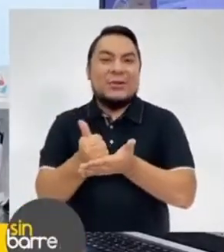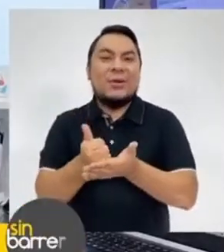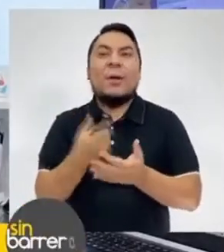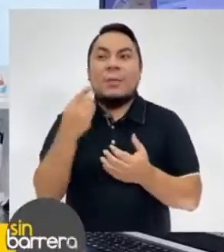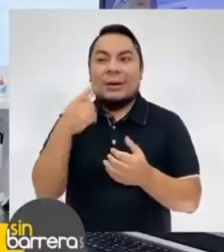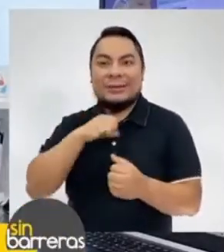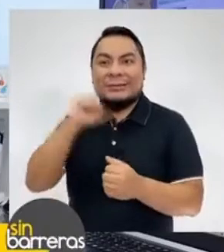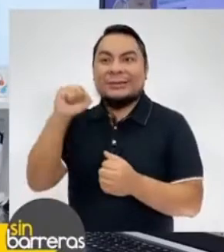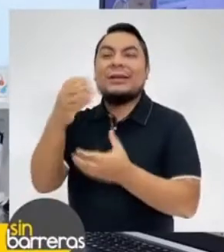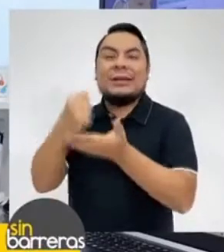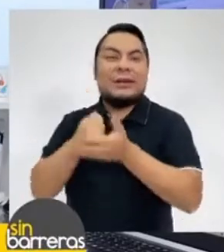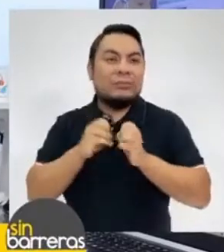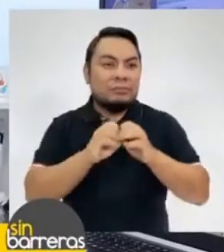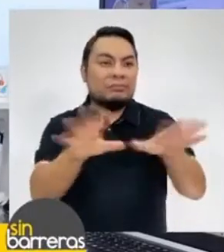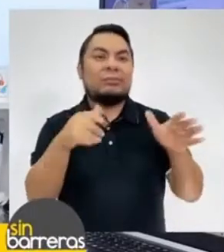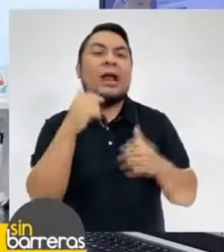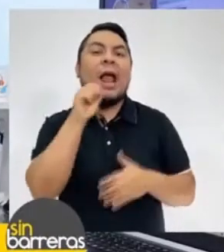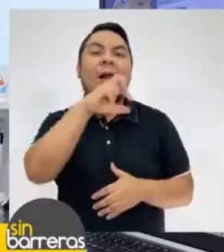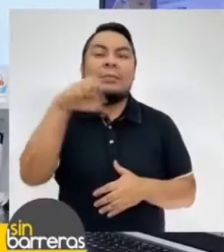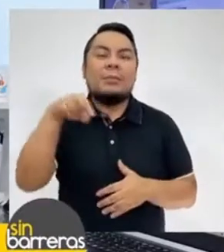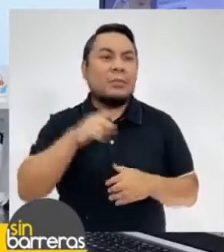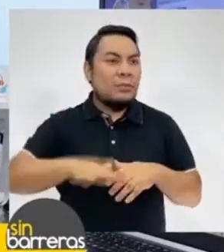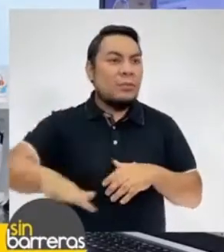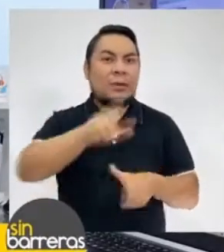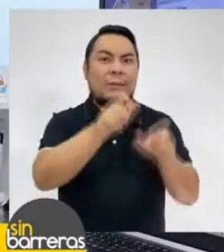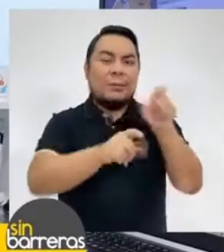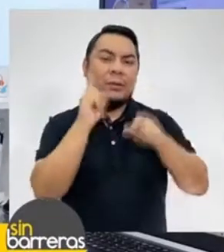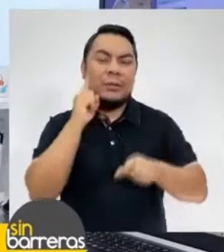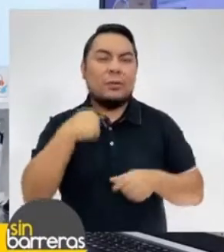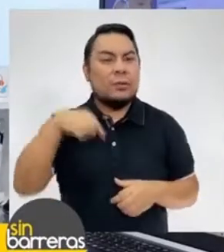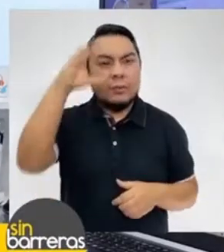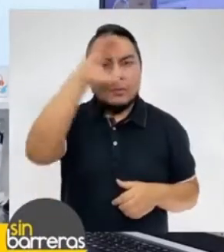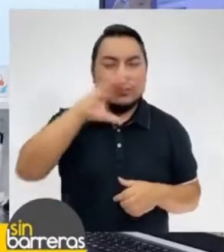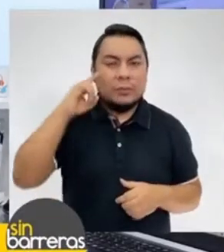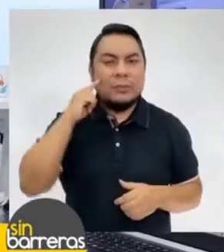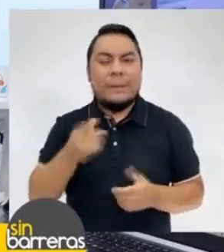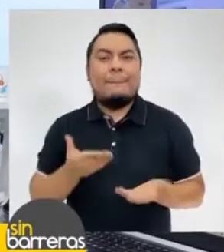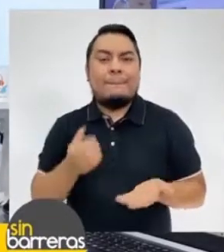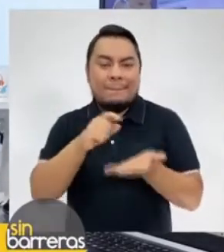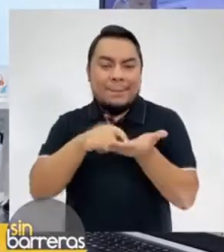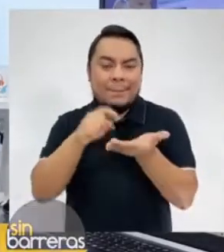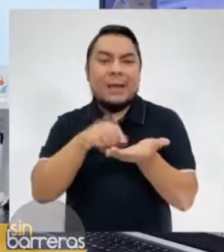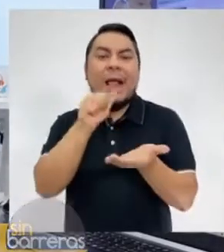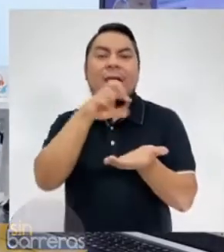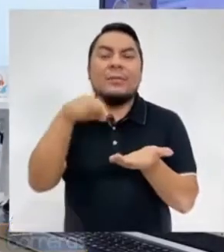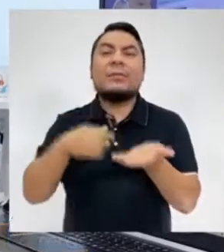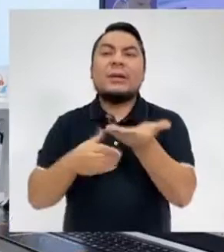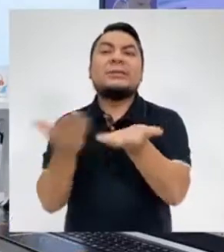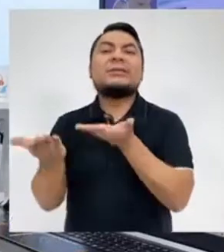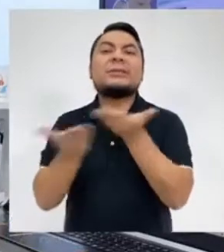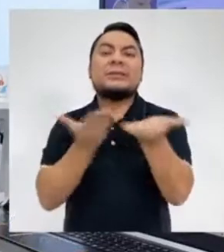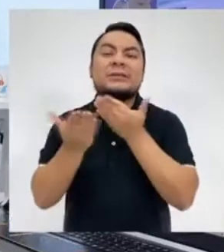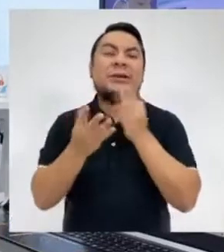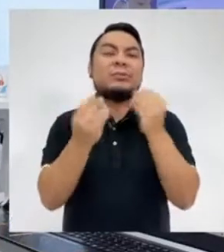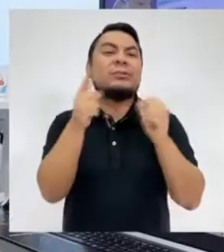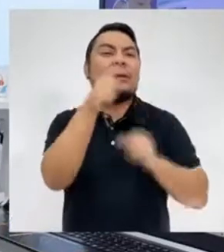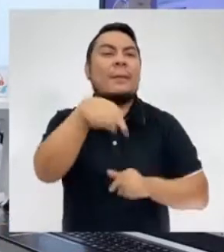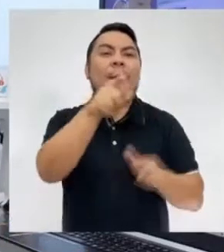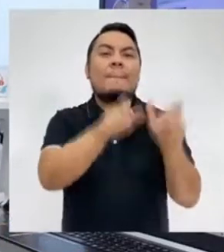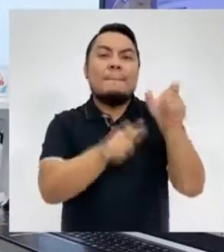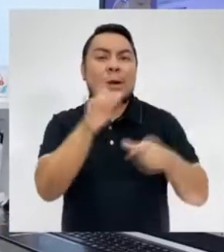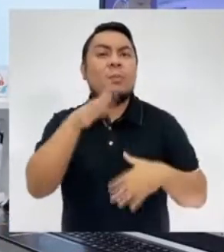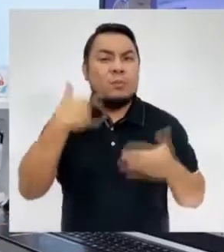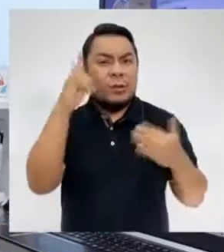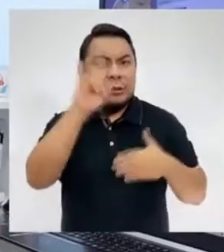ellos estamos logrando mayor difusión de esta aplicación que es justamente lo que nosotros buscamos poner esta tecnología al servicio de muchísimas más